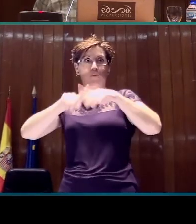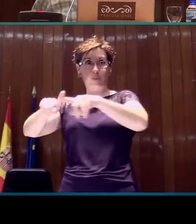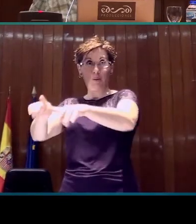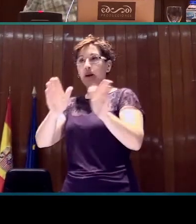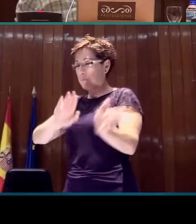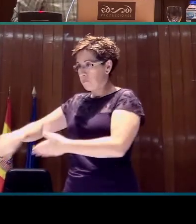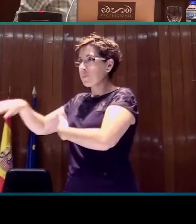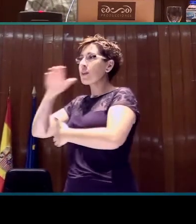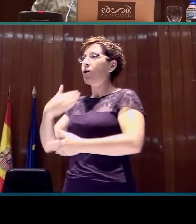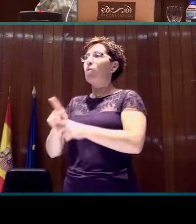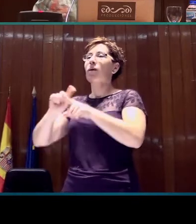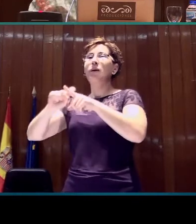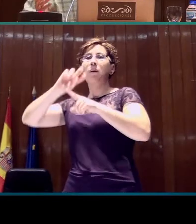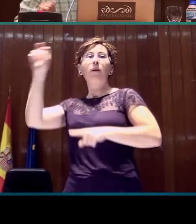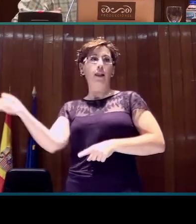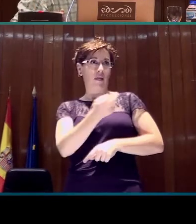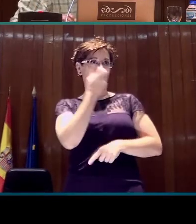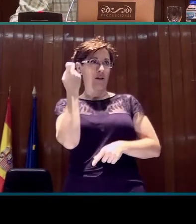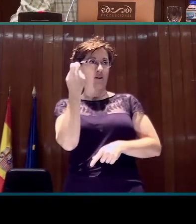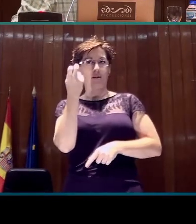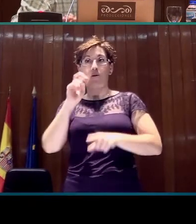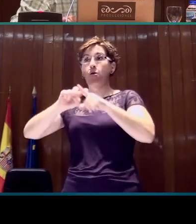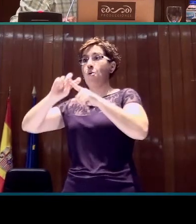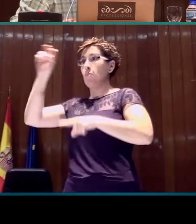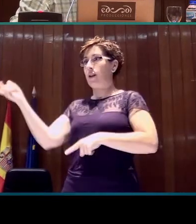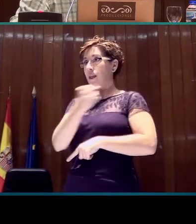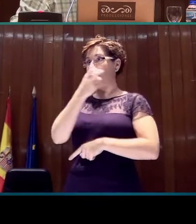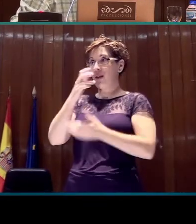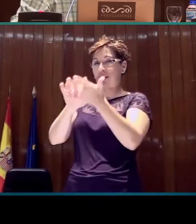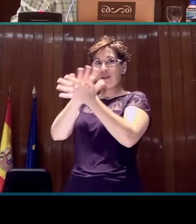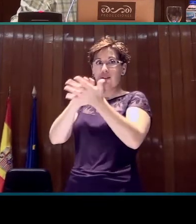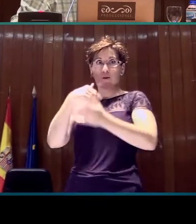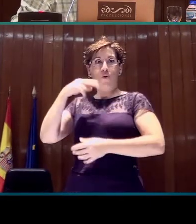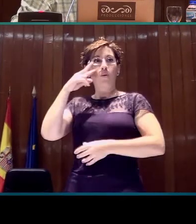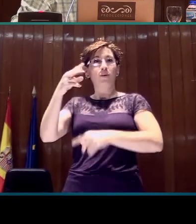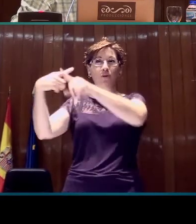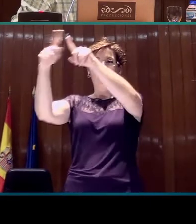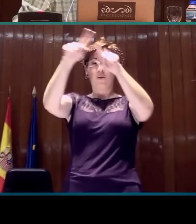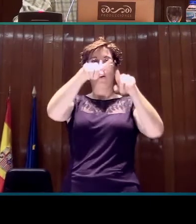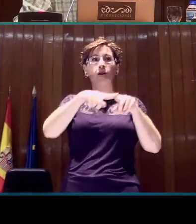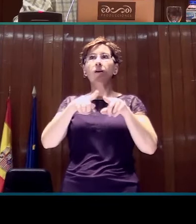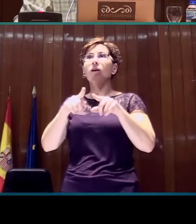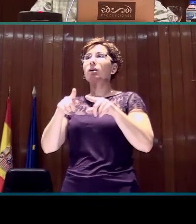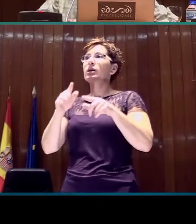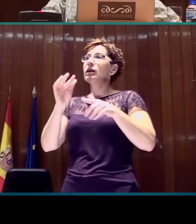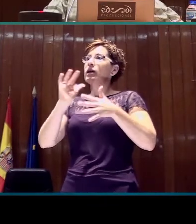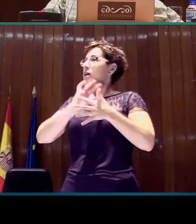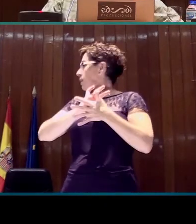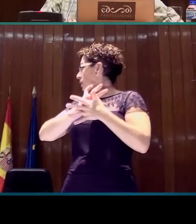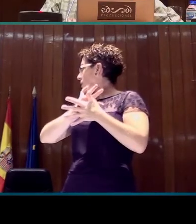que tenemos en la lengua de signos española y que he encontrado. Bueno, pues no siempre las boyalistas no aparecen